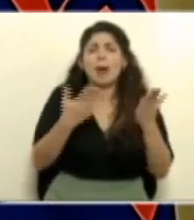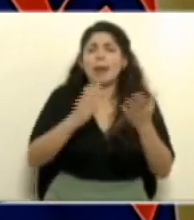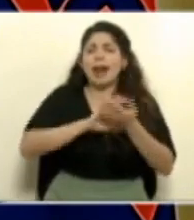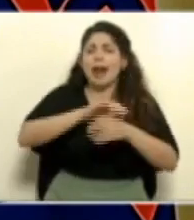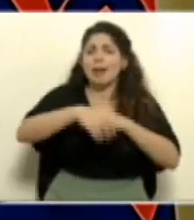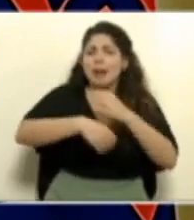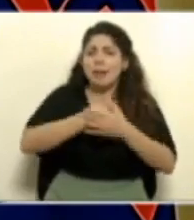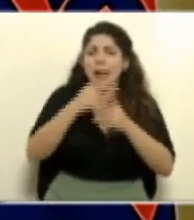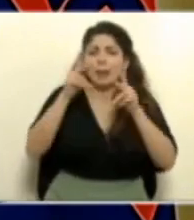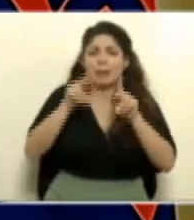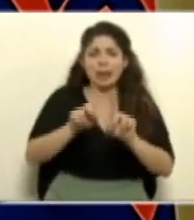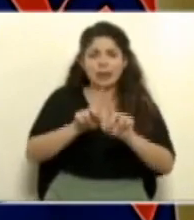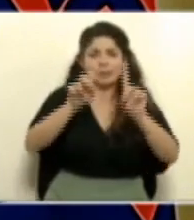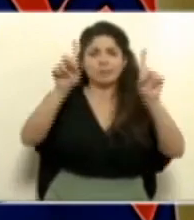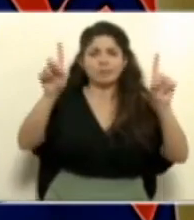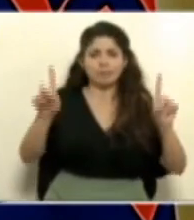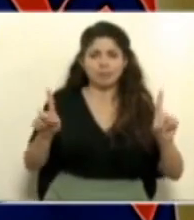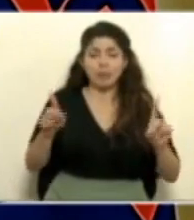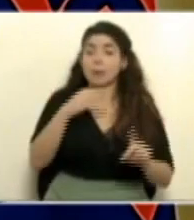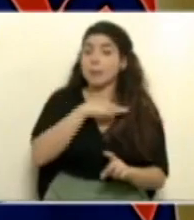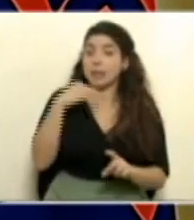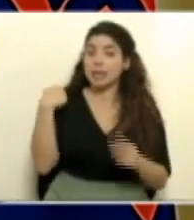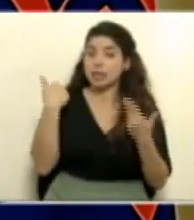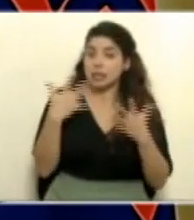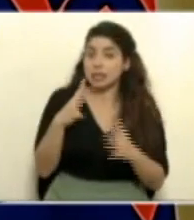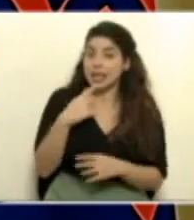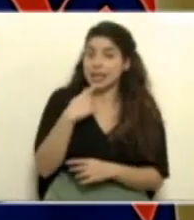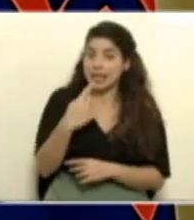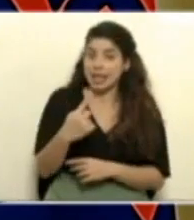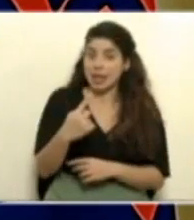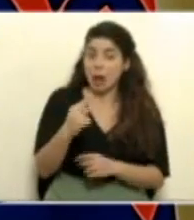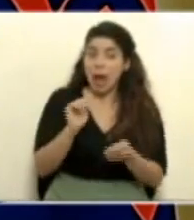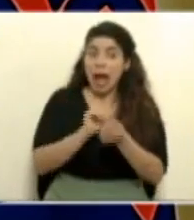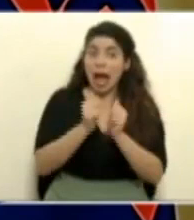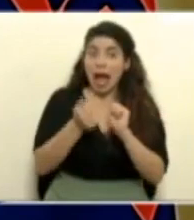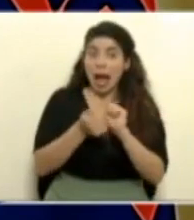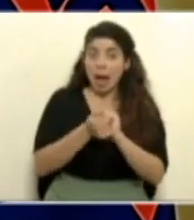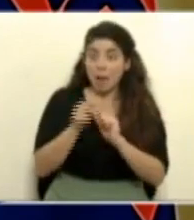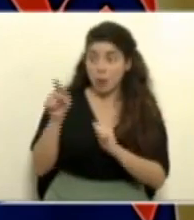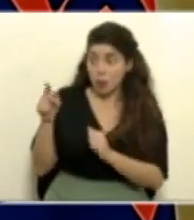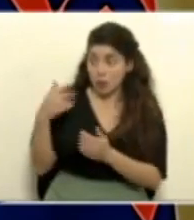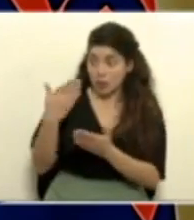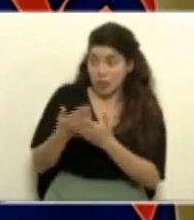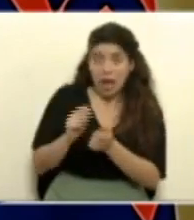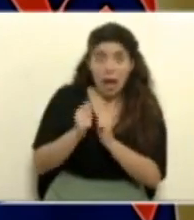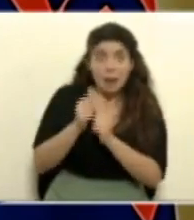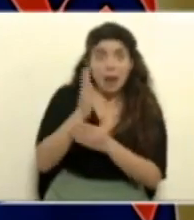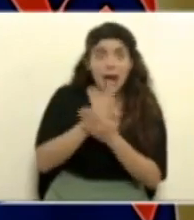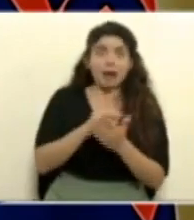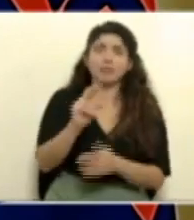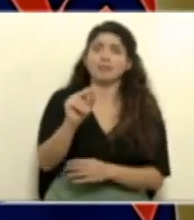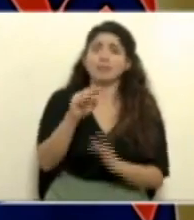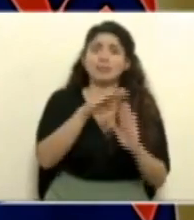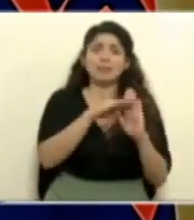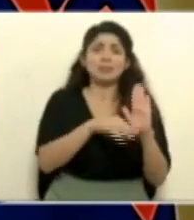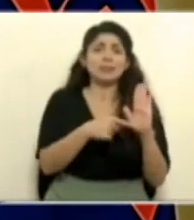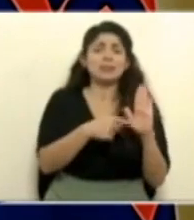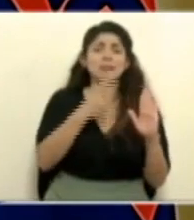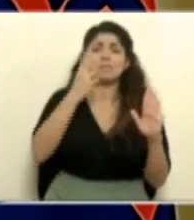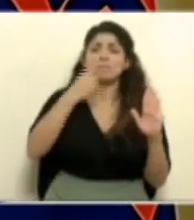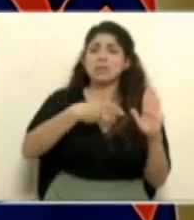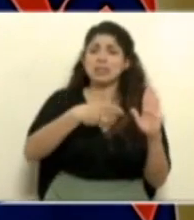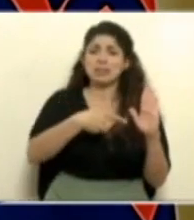distanciamiento social. Bien lo dijo el señor ministro, nada cambia con esta variante. Las medidas siguen siendo las mismas.